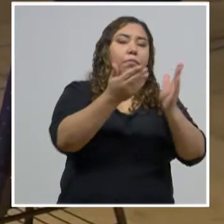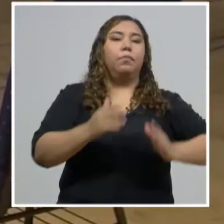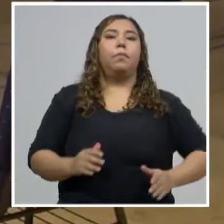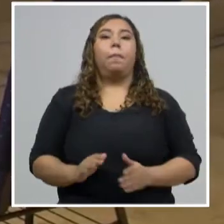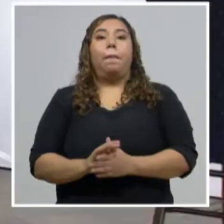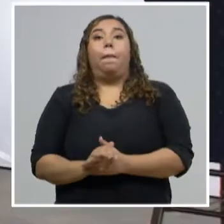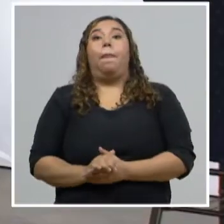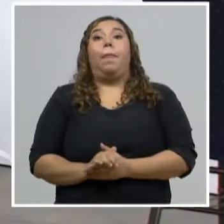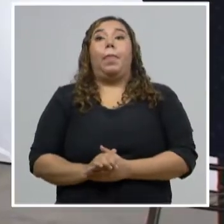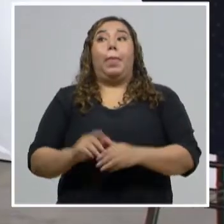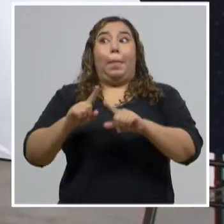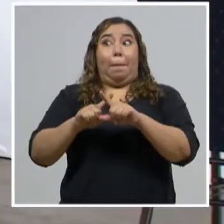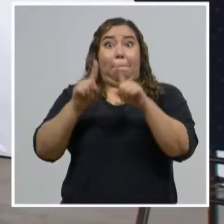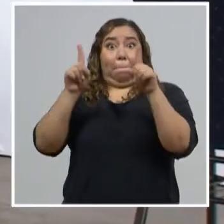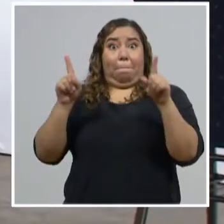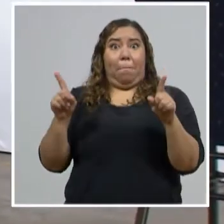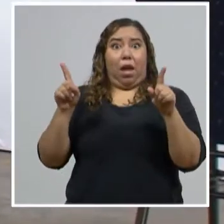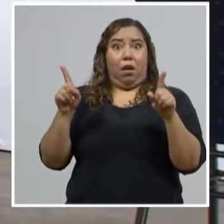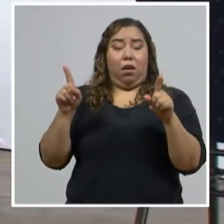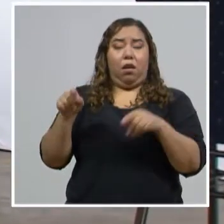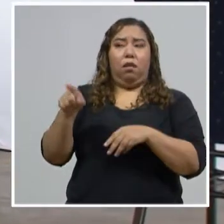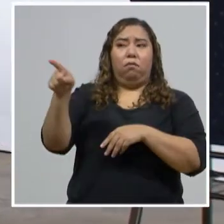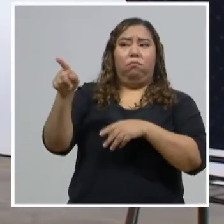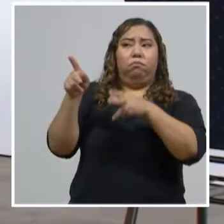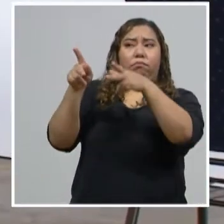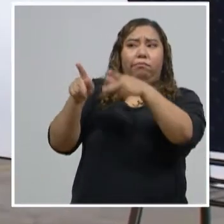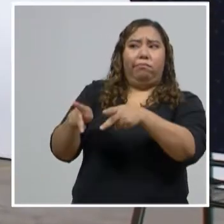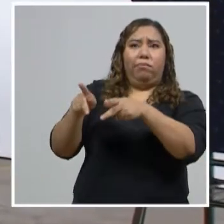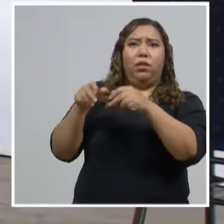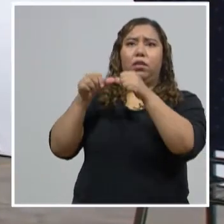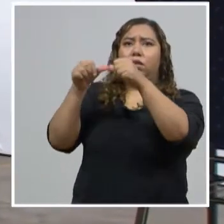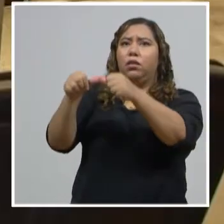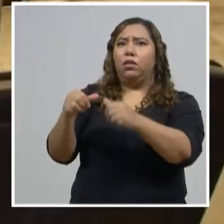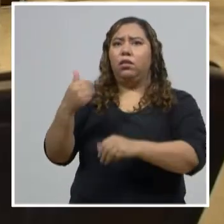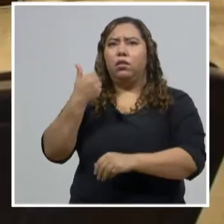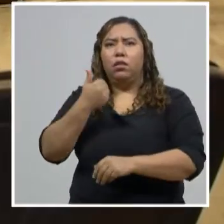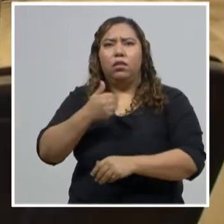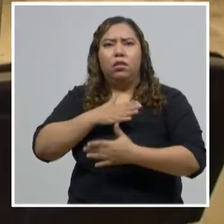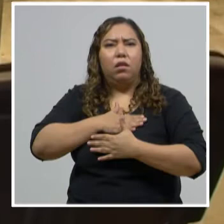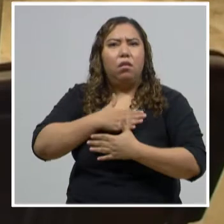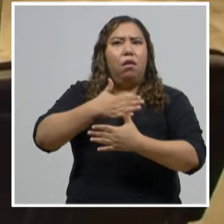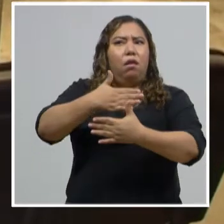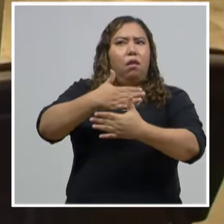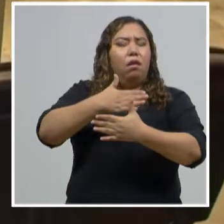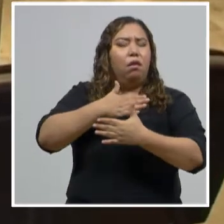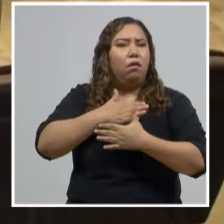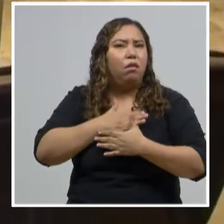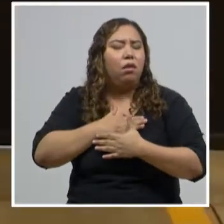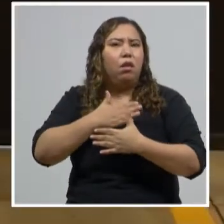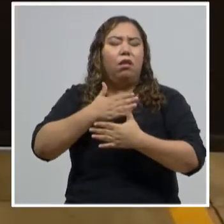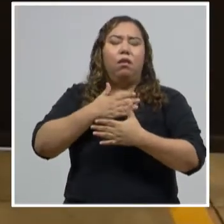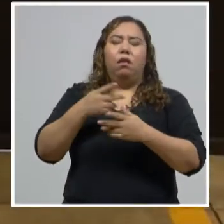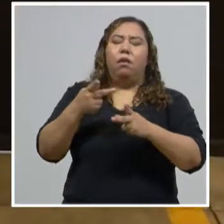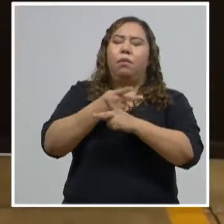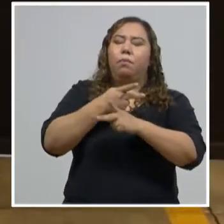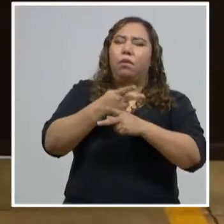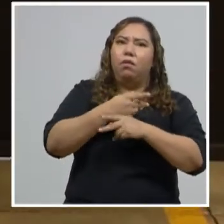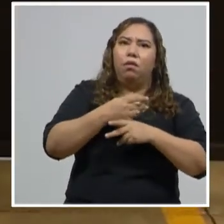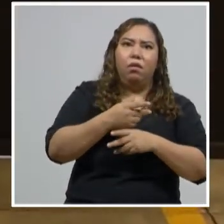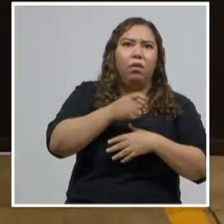continúa con dificultad respiratoria, continúa no oxigenando bien, desaturando,